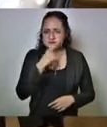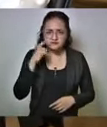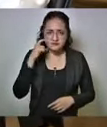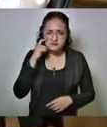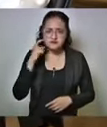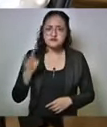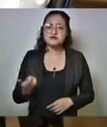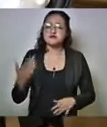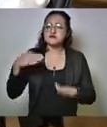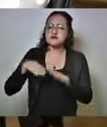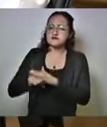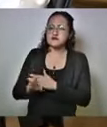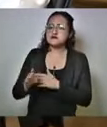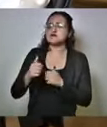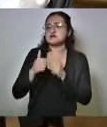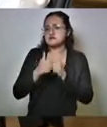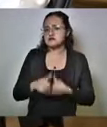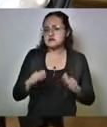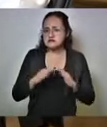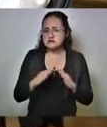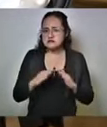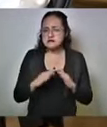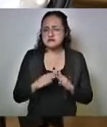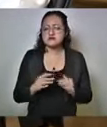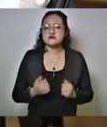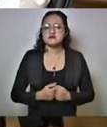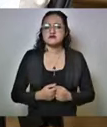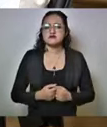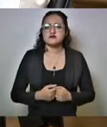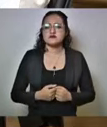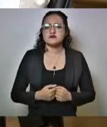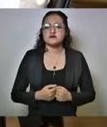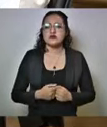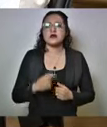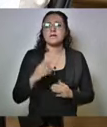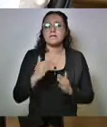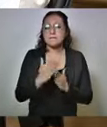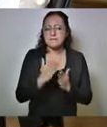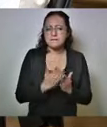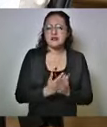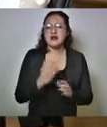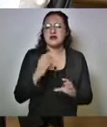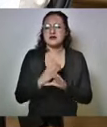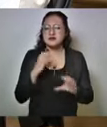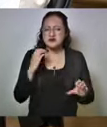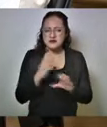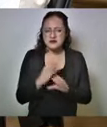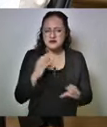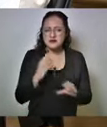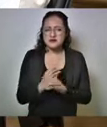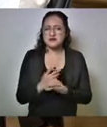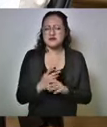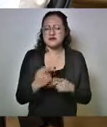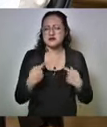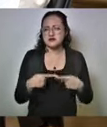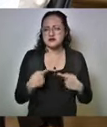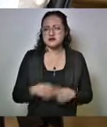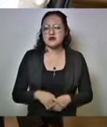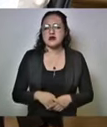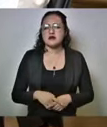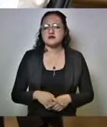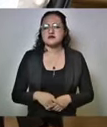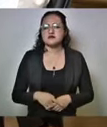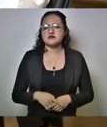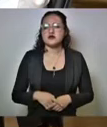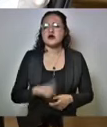sobre regulación en el transporte, sobre sanitización